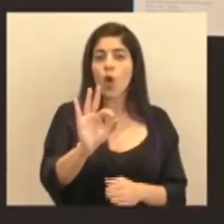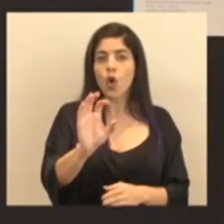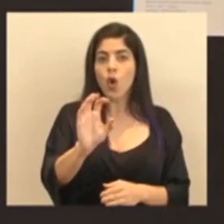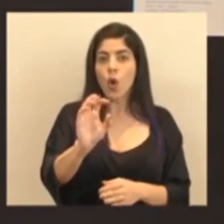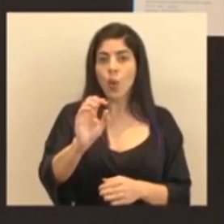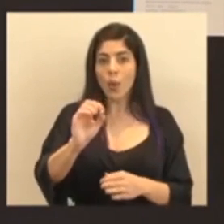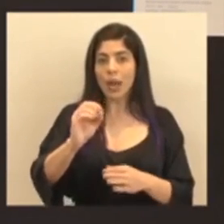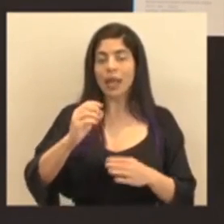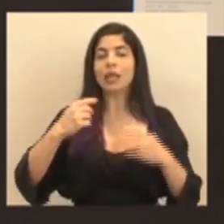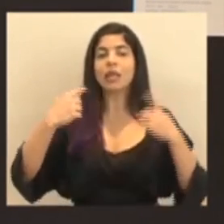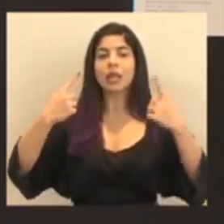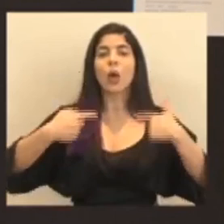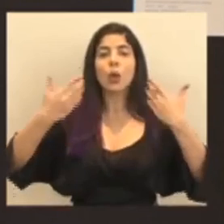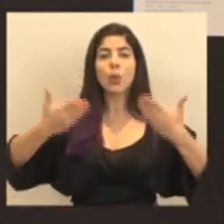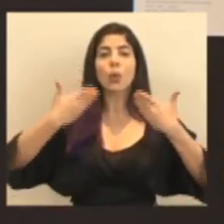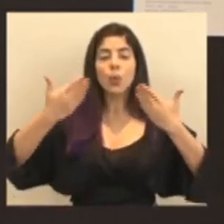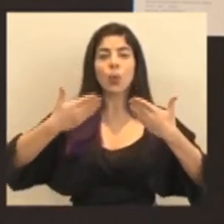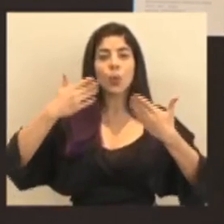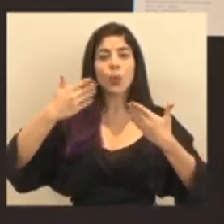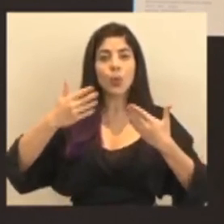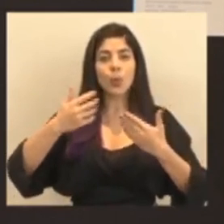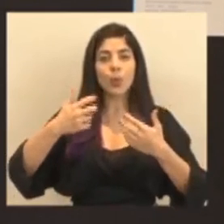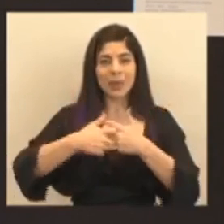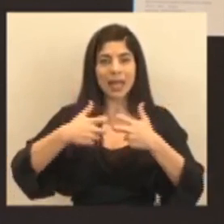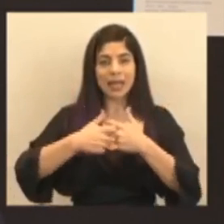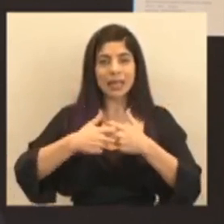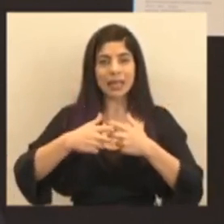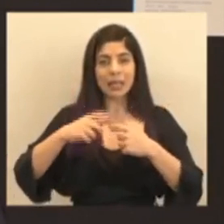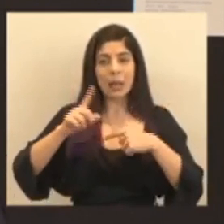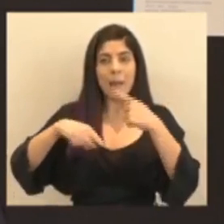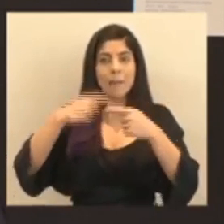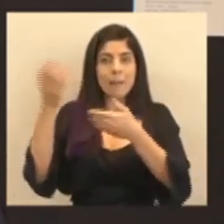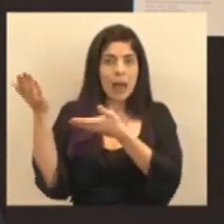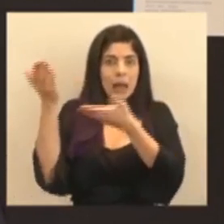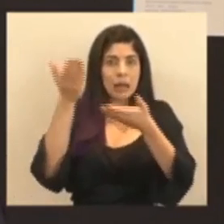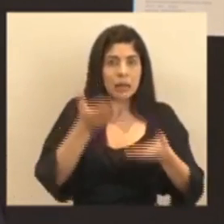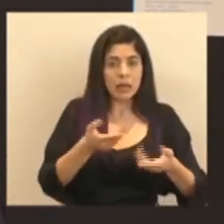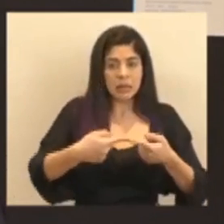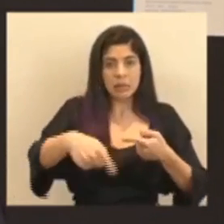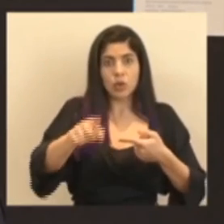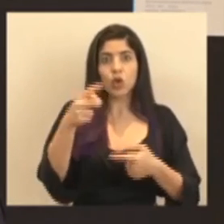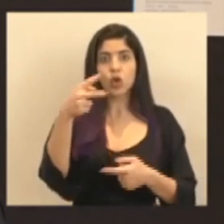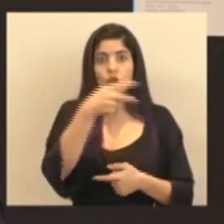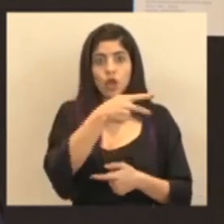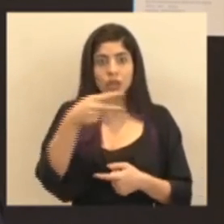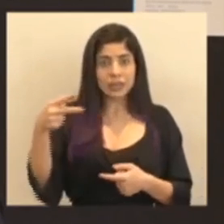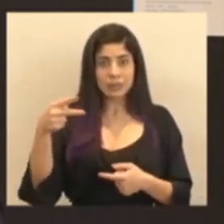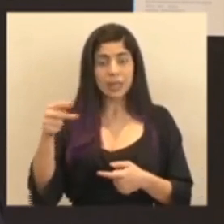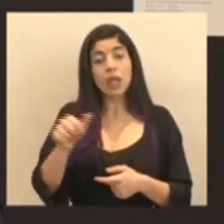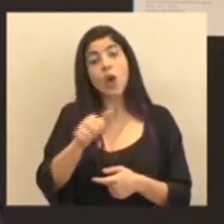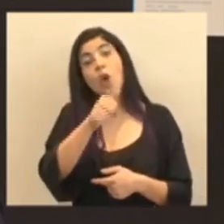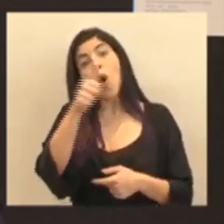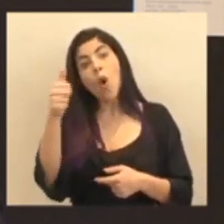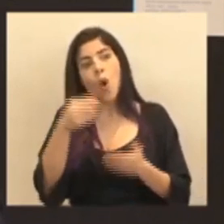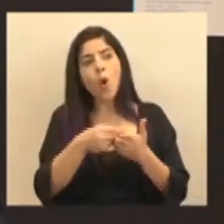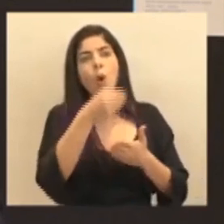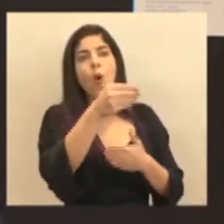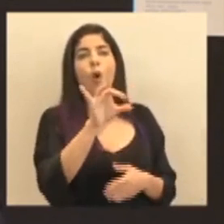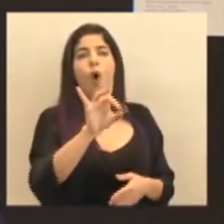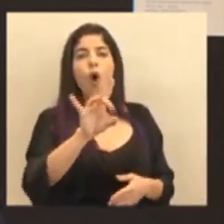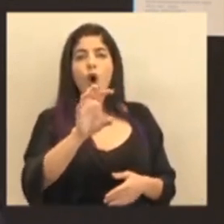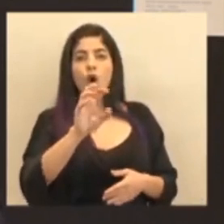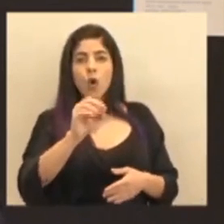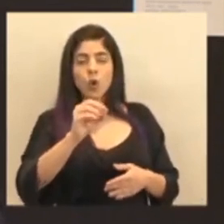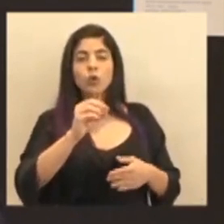ventiladores que ingresarán en las próximas dos semanas, y otros 80 ventiladores